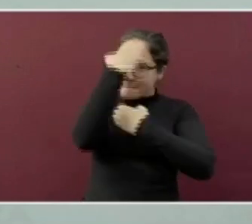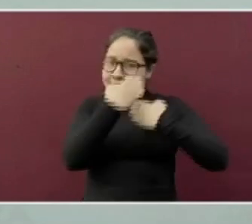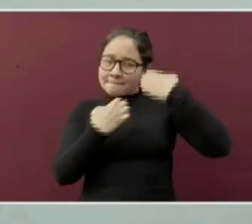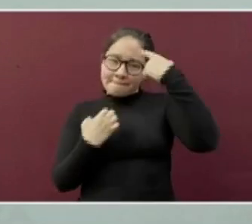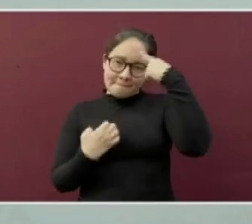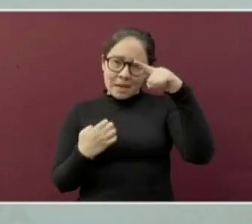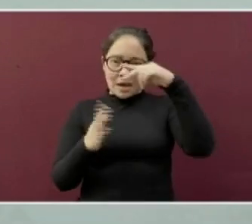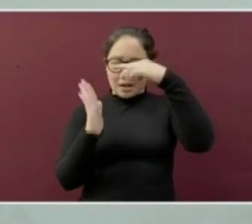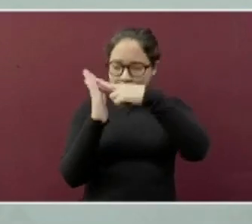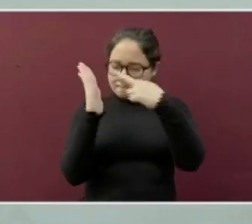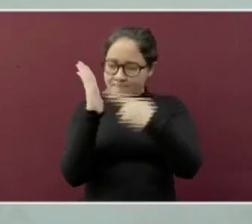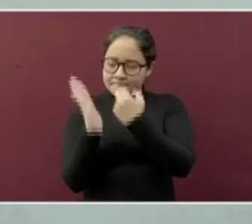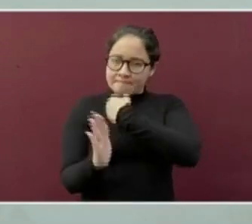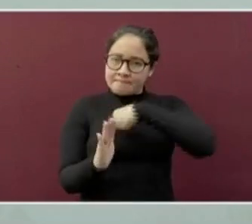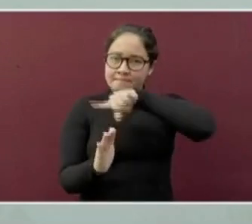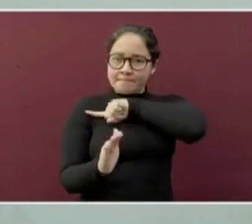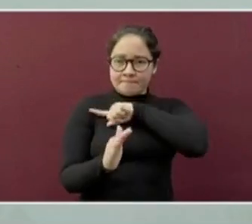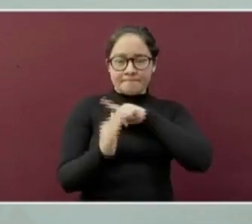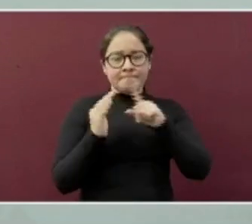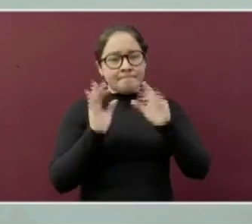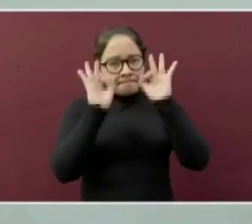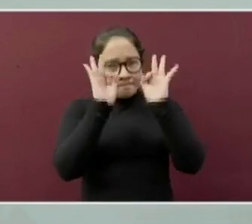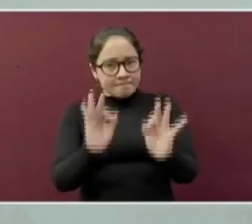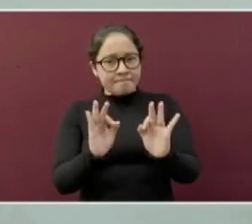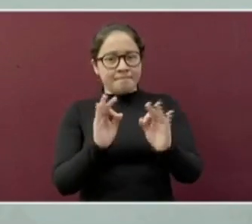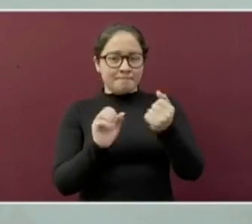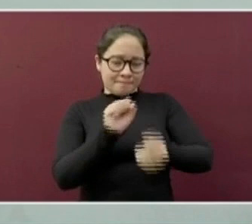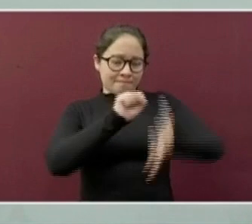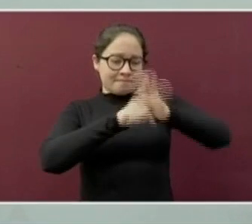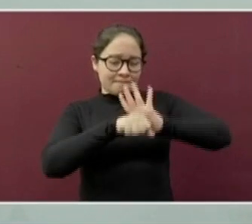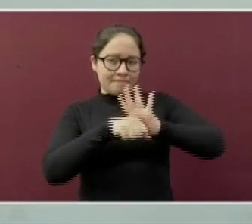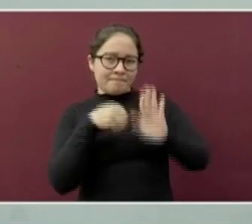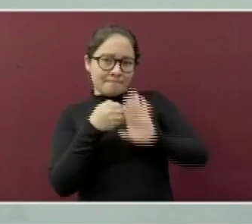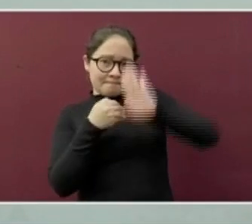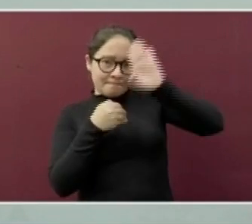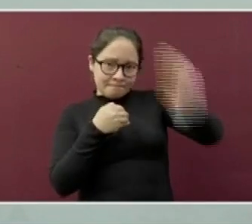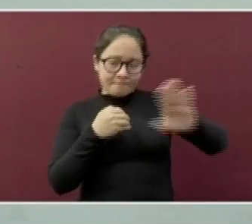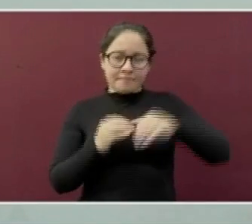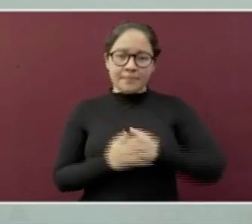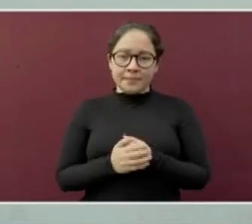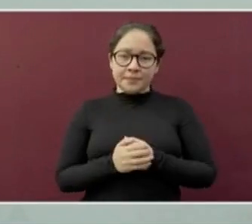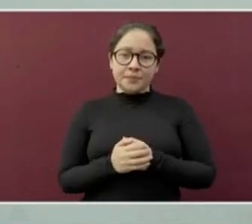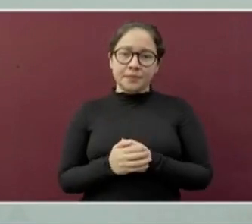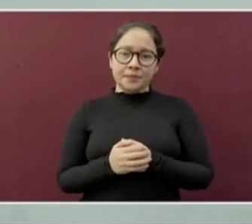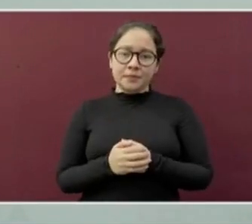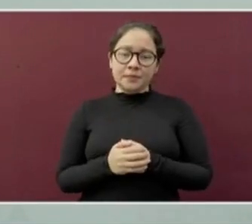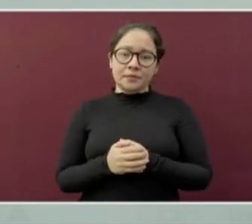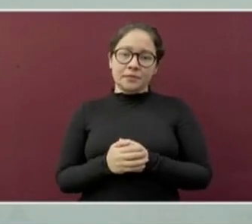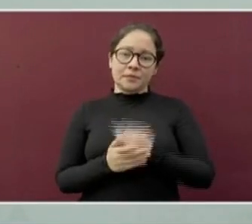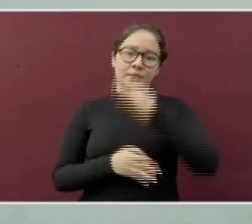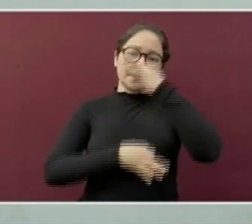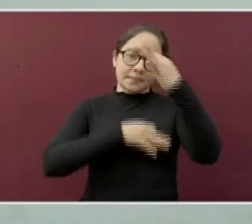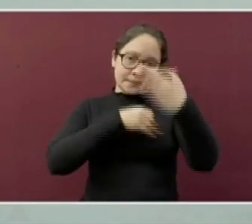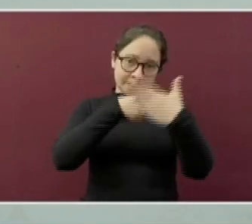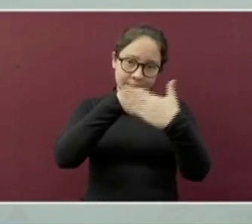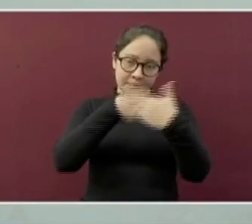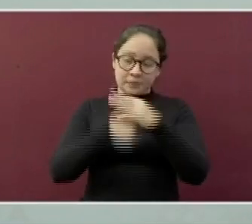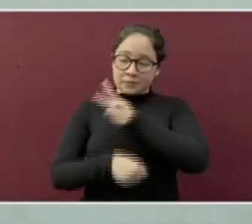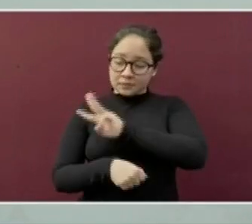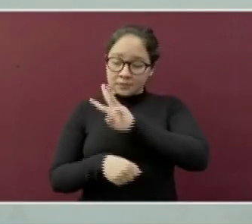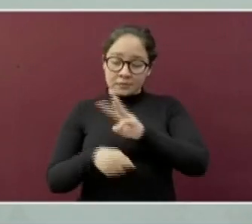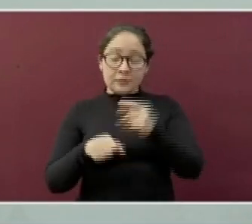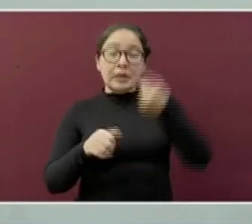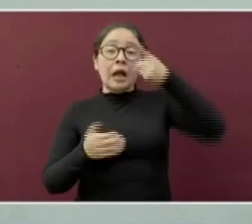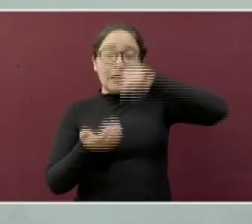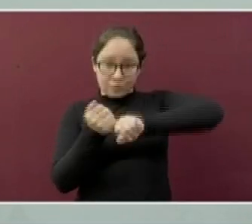la estrategia estatal contra COVID-19. informo a ustedes que en la plataforma ya